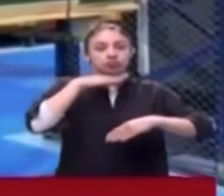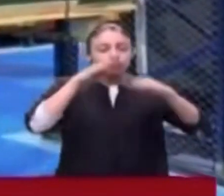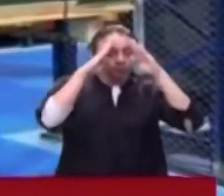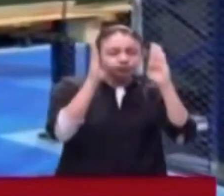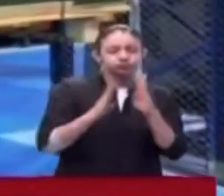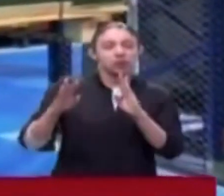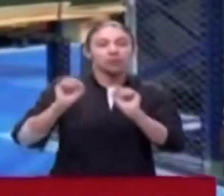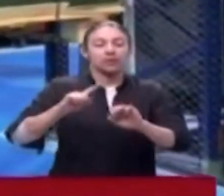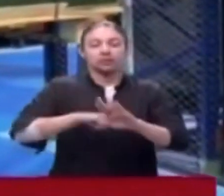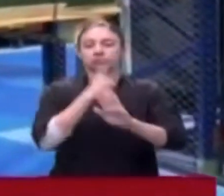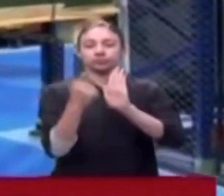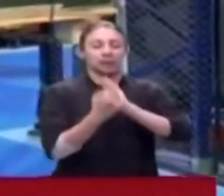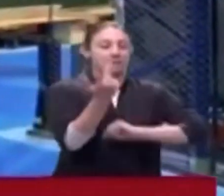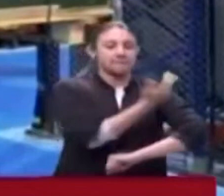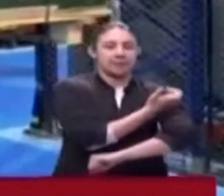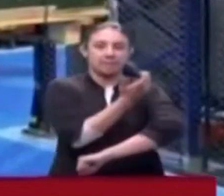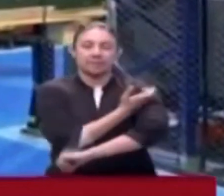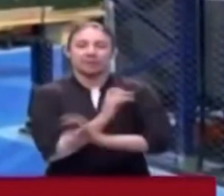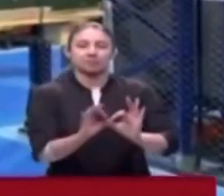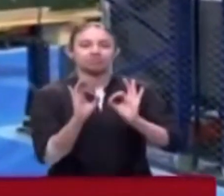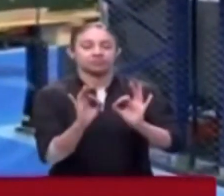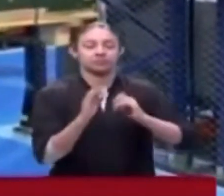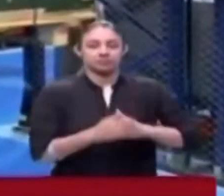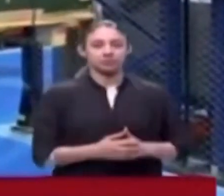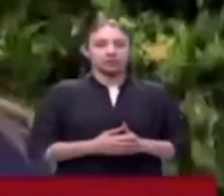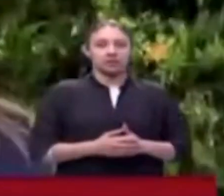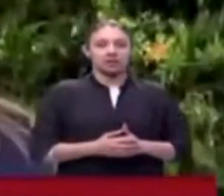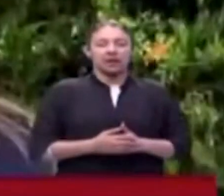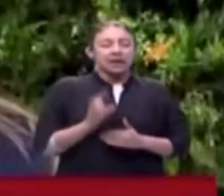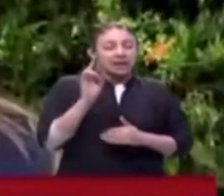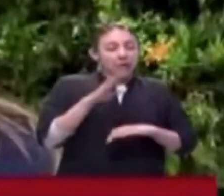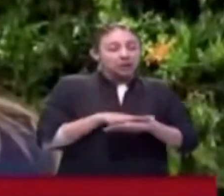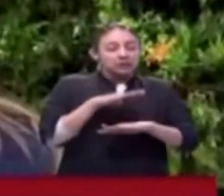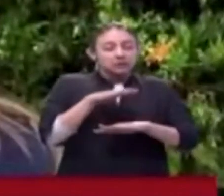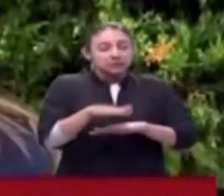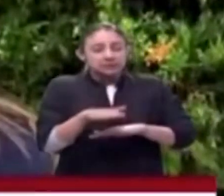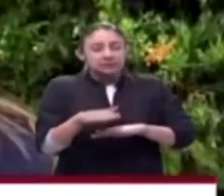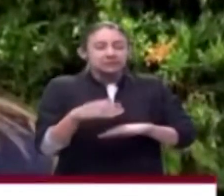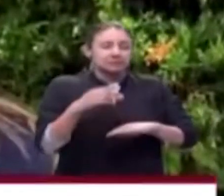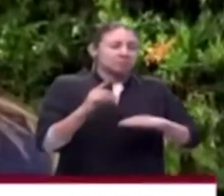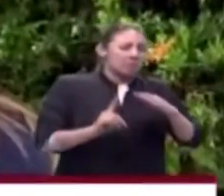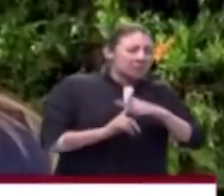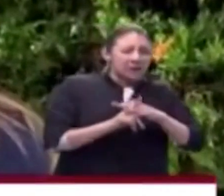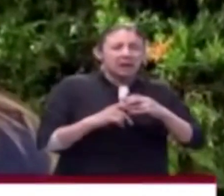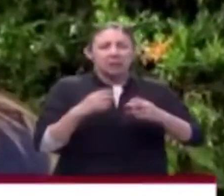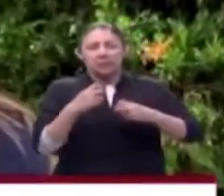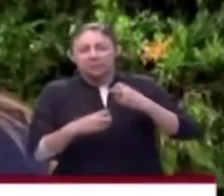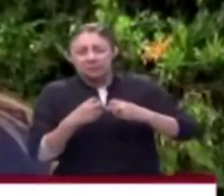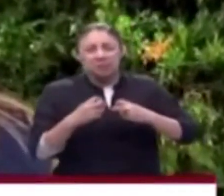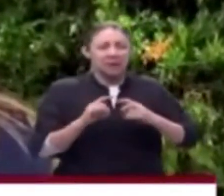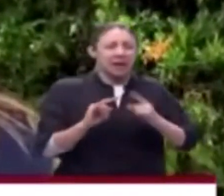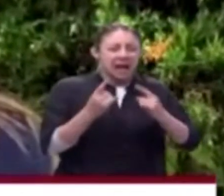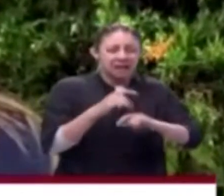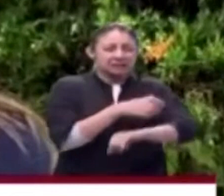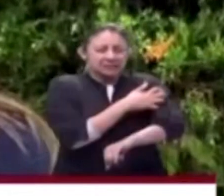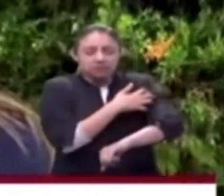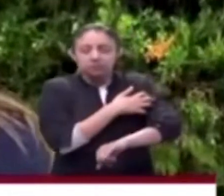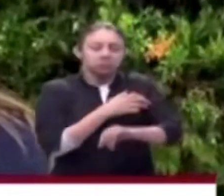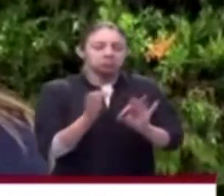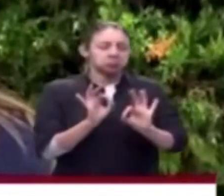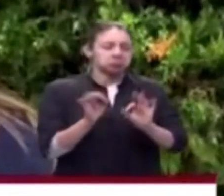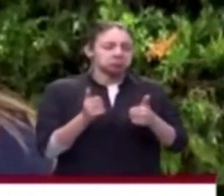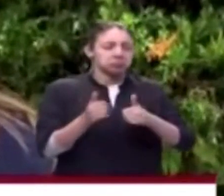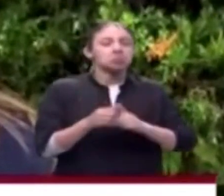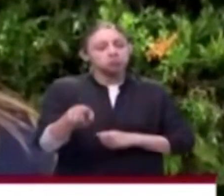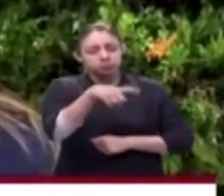y así completar los esquemas de vacunación. La incidencia de eventos adversos ha sido bastante baja y en general es una vacuna muy